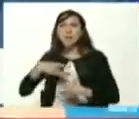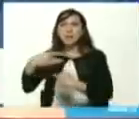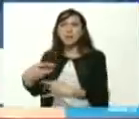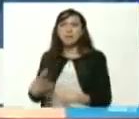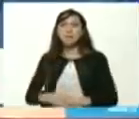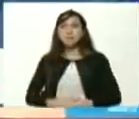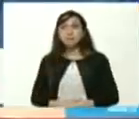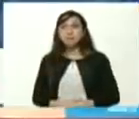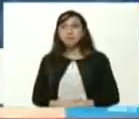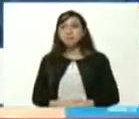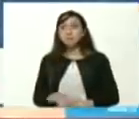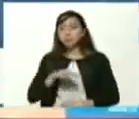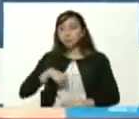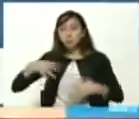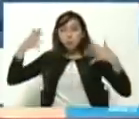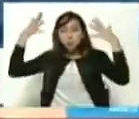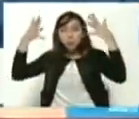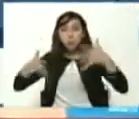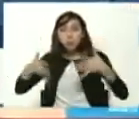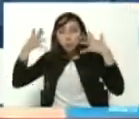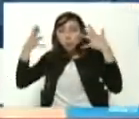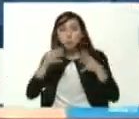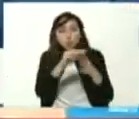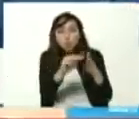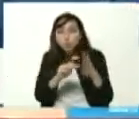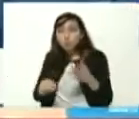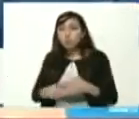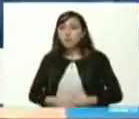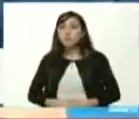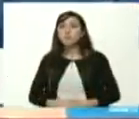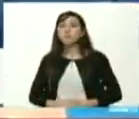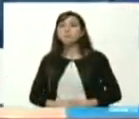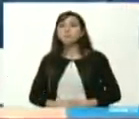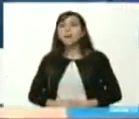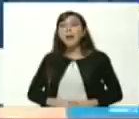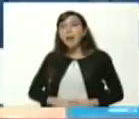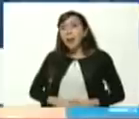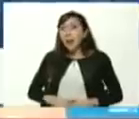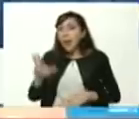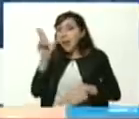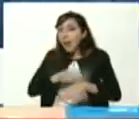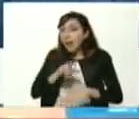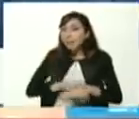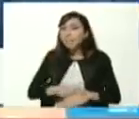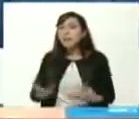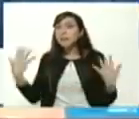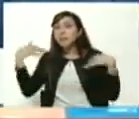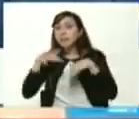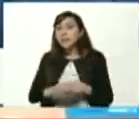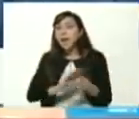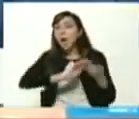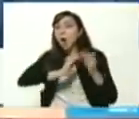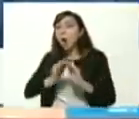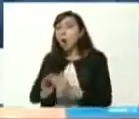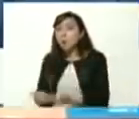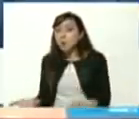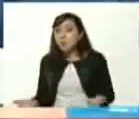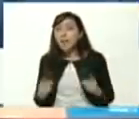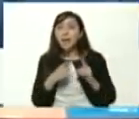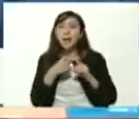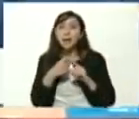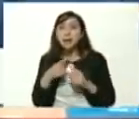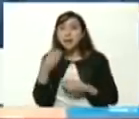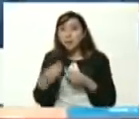y estamos orientando en una serie de carreras prioritarias como lo son la medicina integral comunitaria que es una medicina que está dando